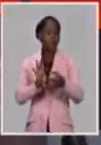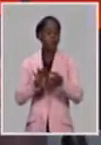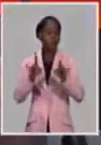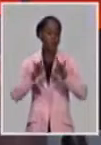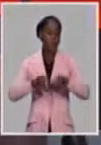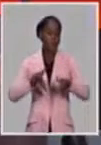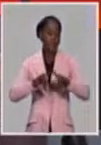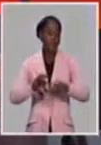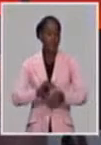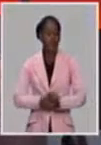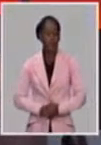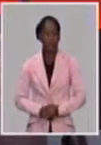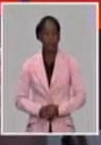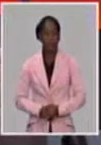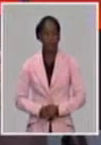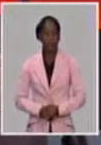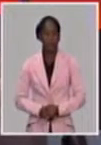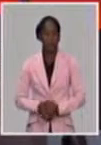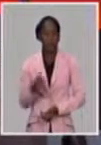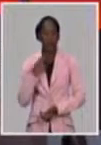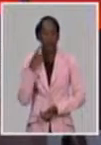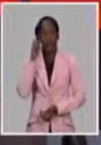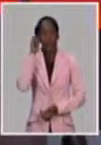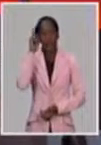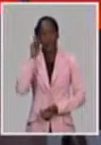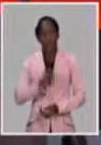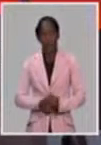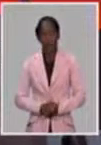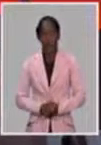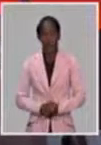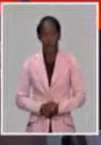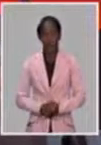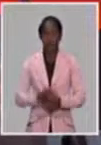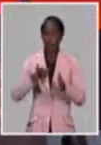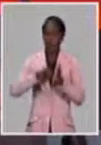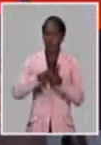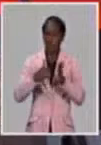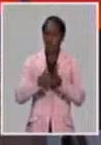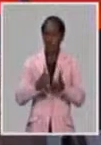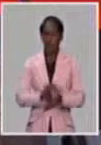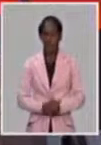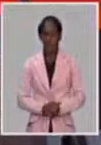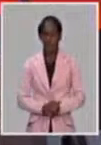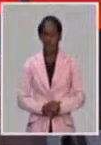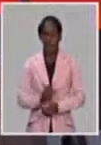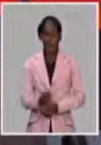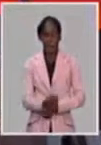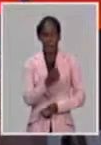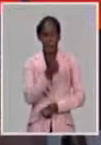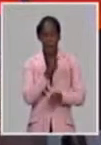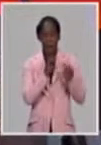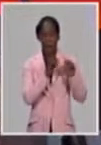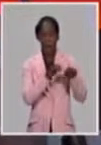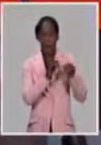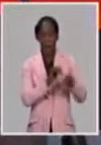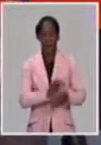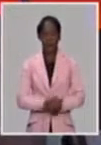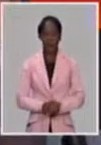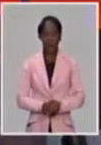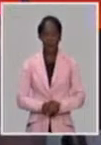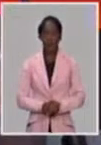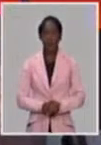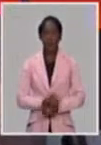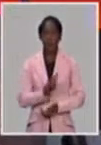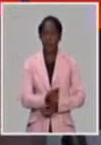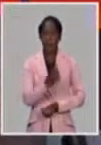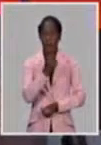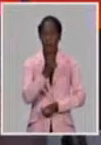Nosotros diseñamos el modelo de gestión del parque basado en cinco criterios fundamentales de validación. El primero